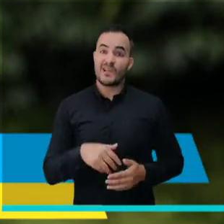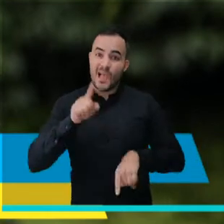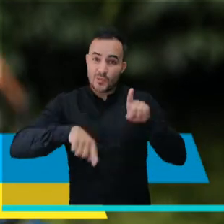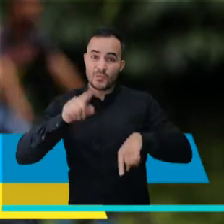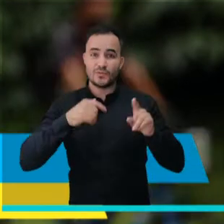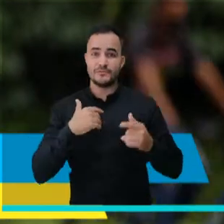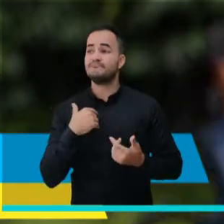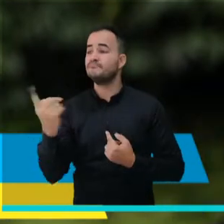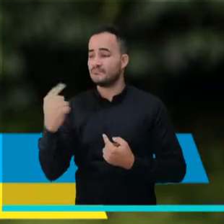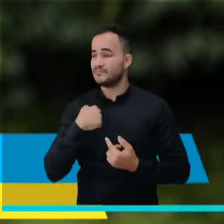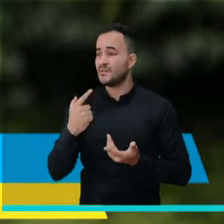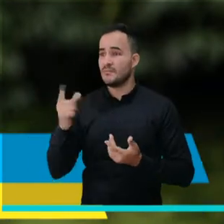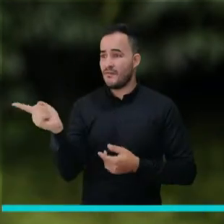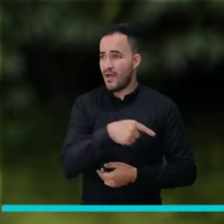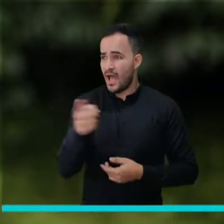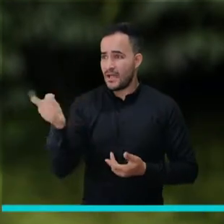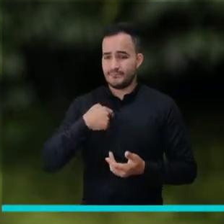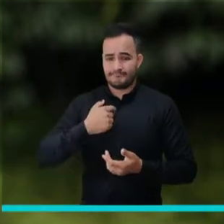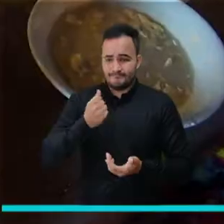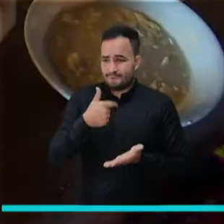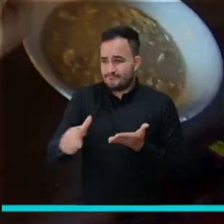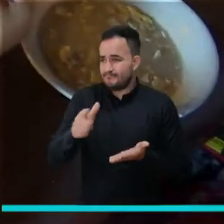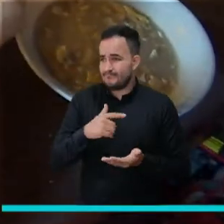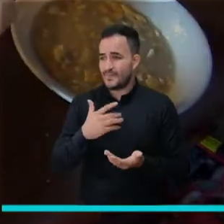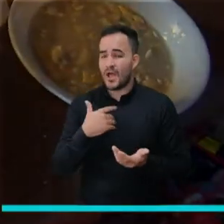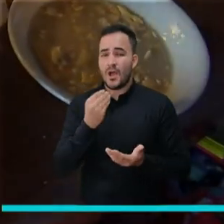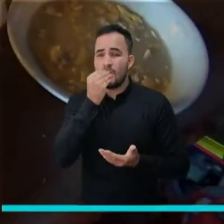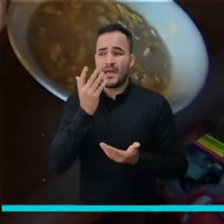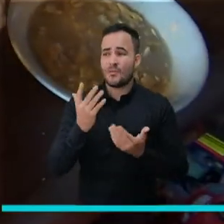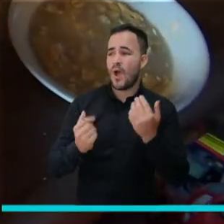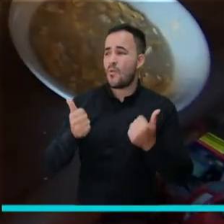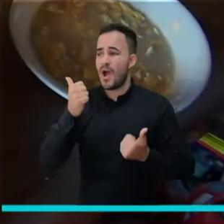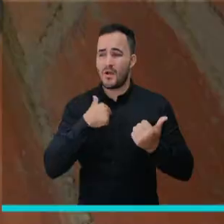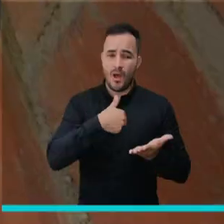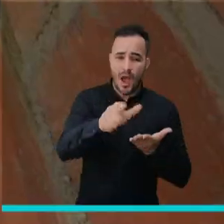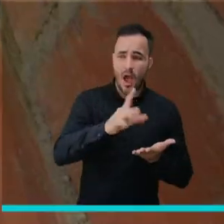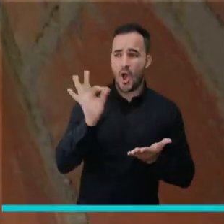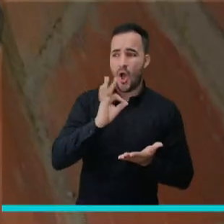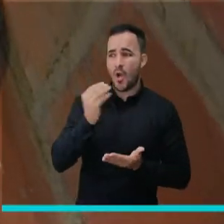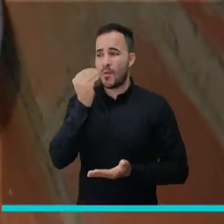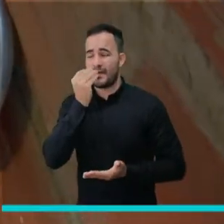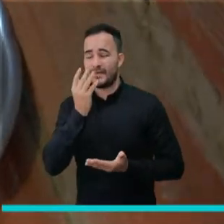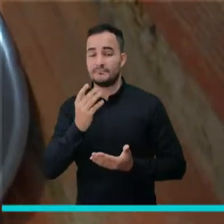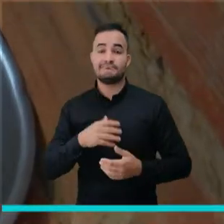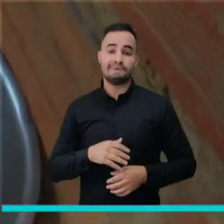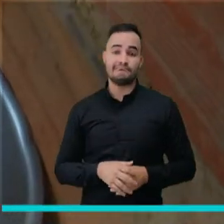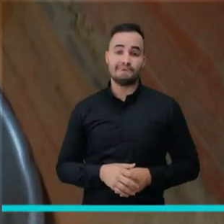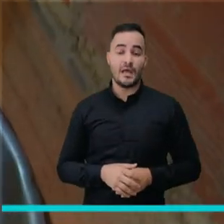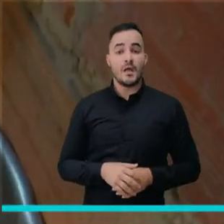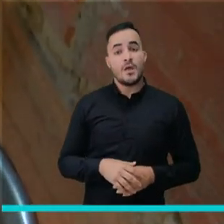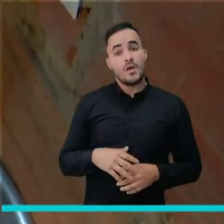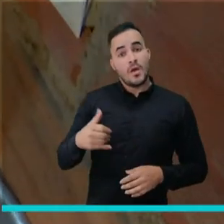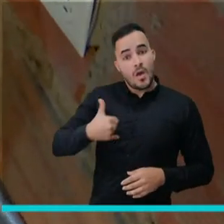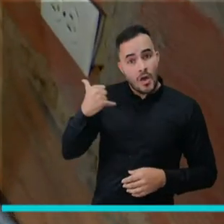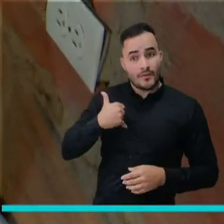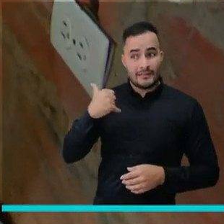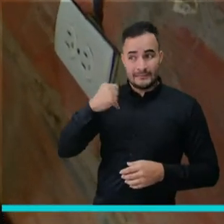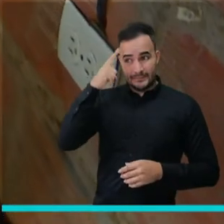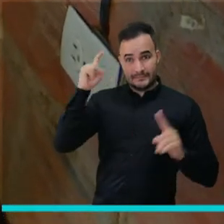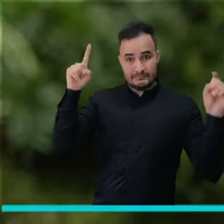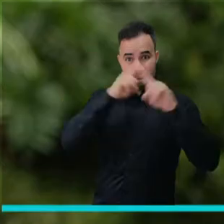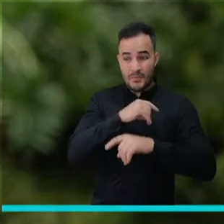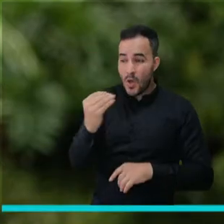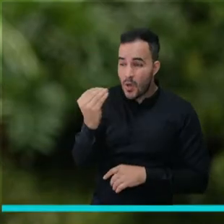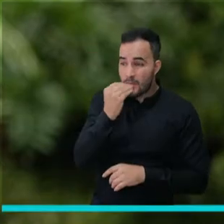entre su pasaje y comprar algo de comer. Una comida de más para un joven puede simplemente